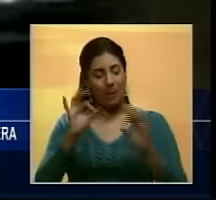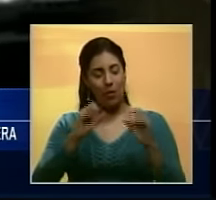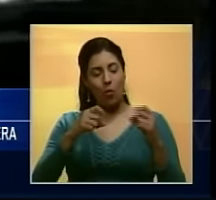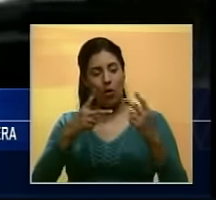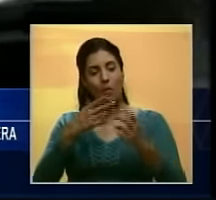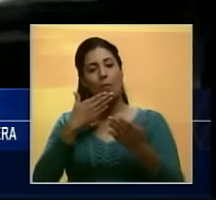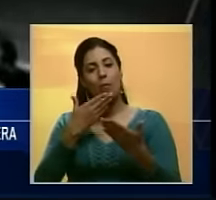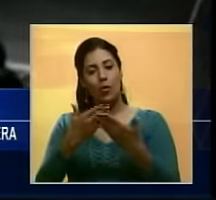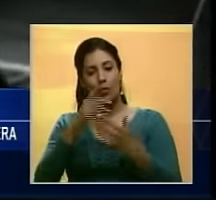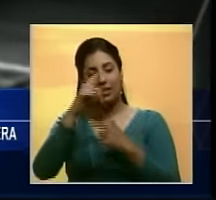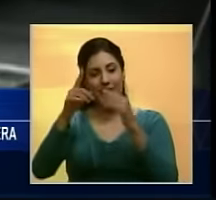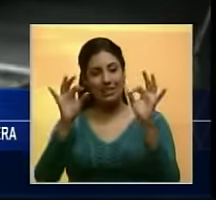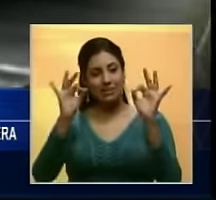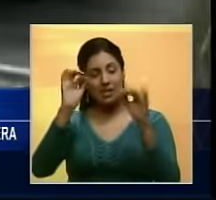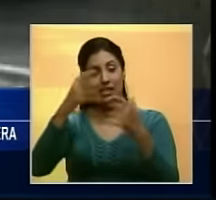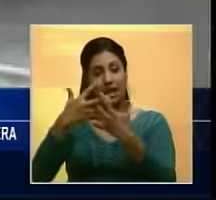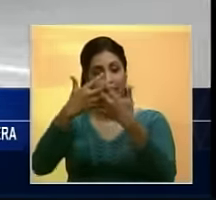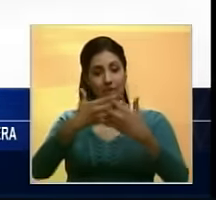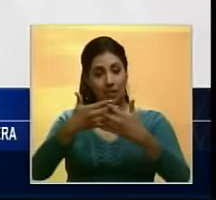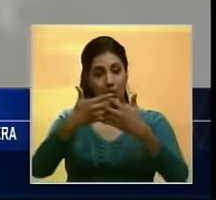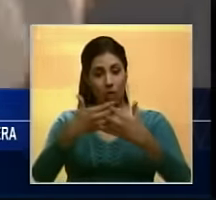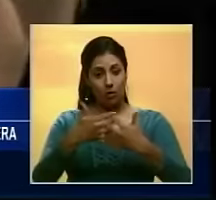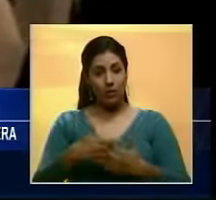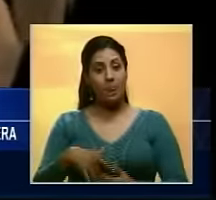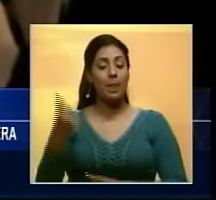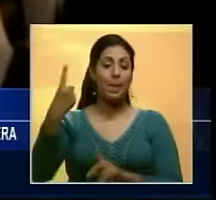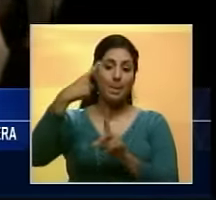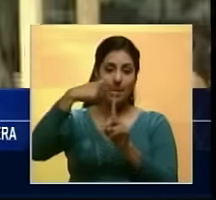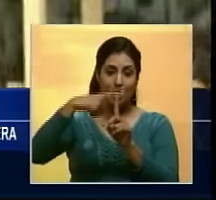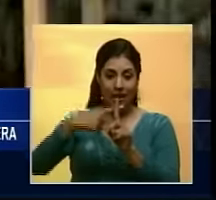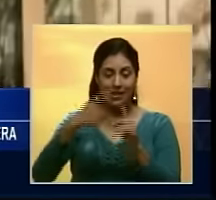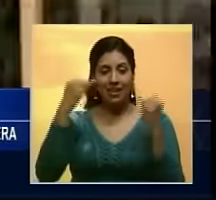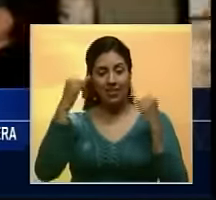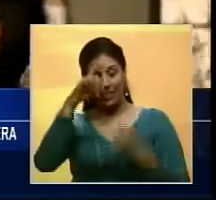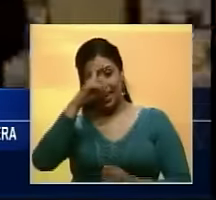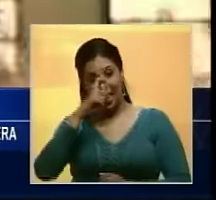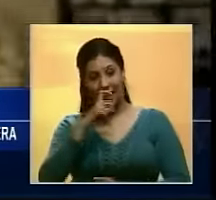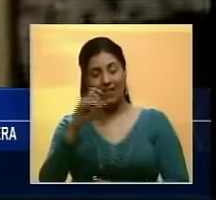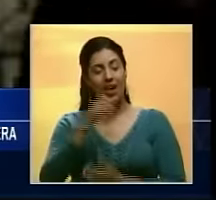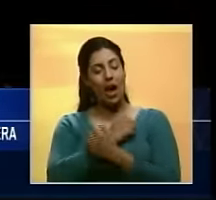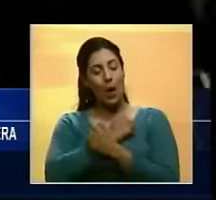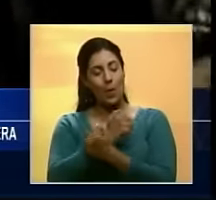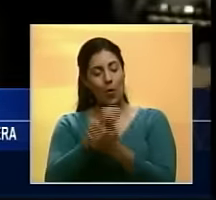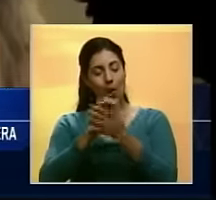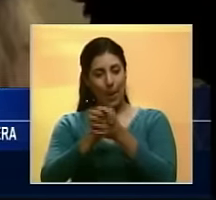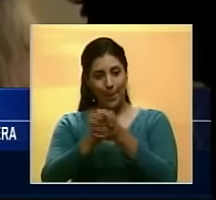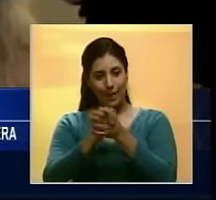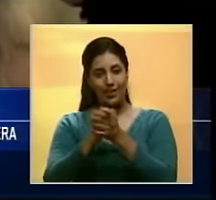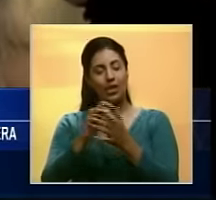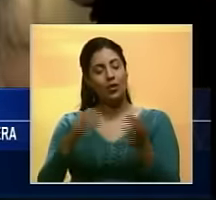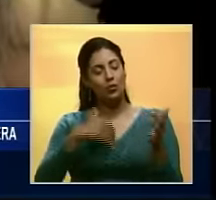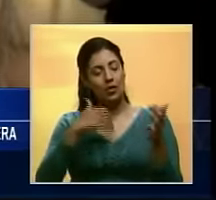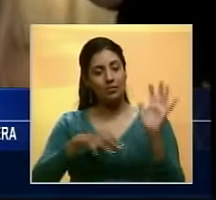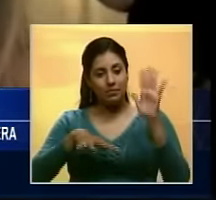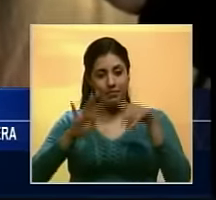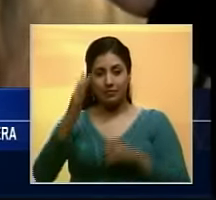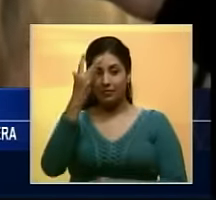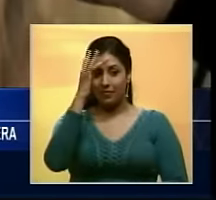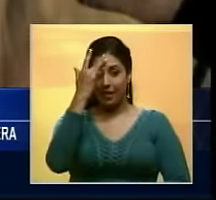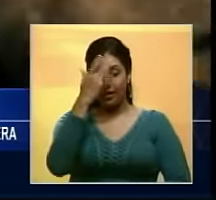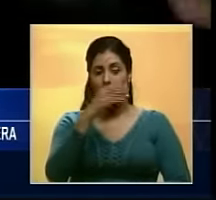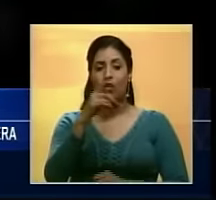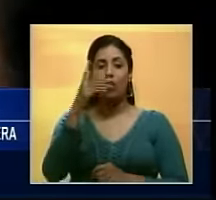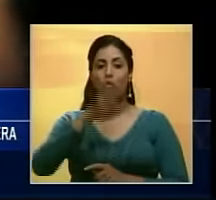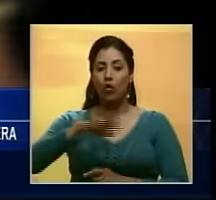sus presentaciones especiales en Estados Unidos. Adicionalmente, para celebrar el Día del Amor y la Amistad, tocarán el 14 de febrero